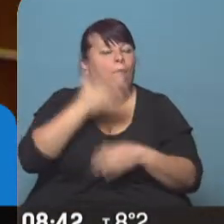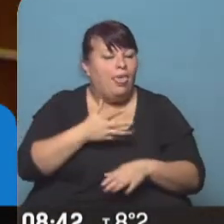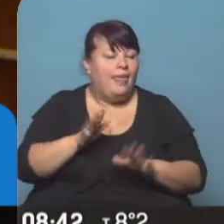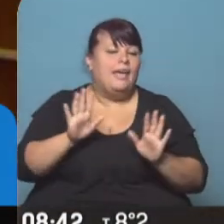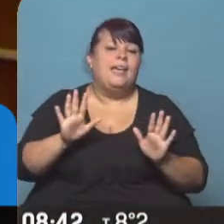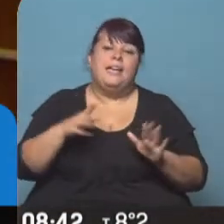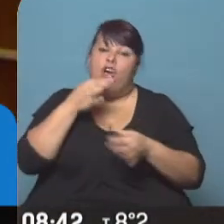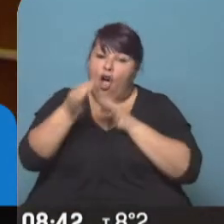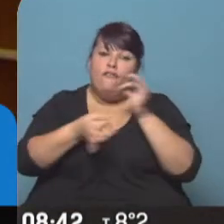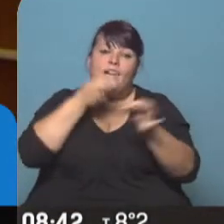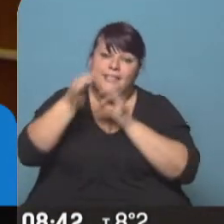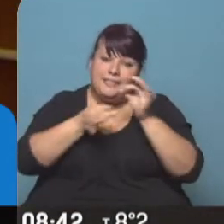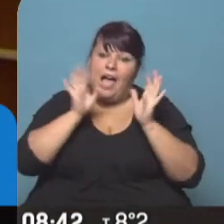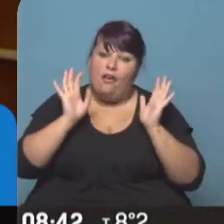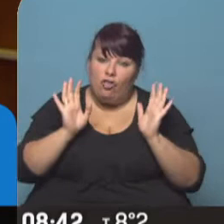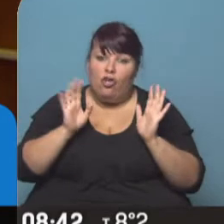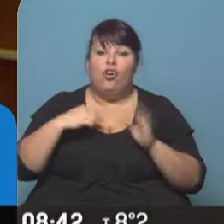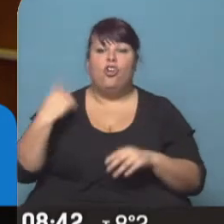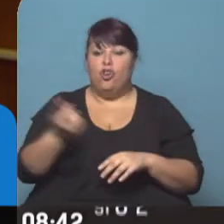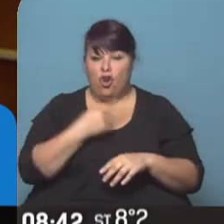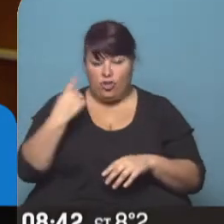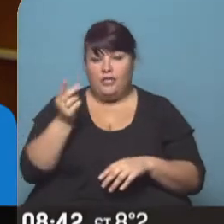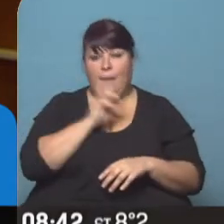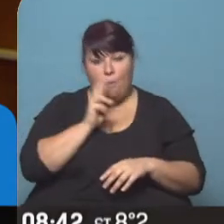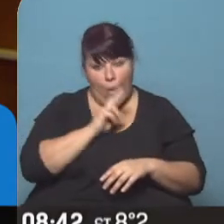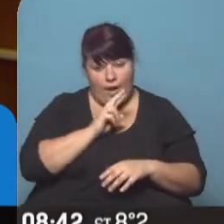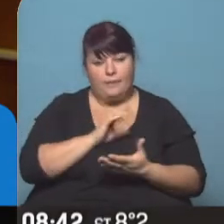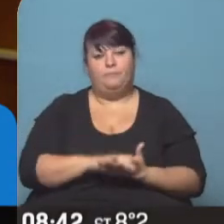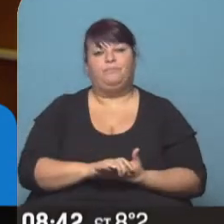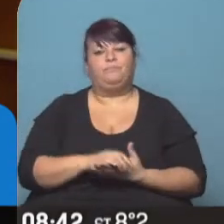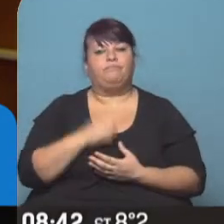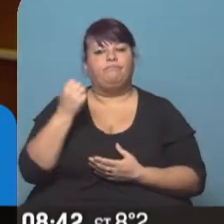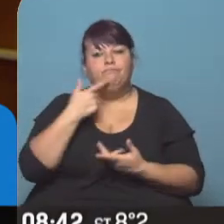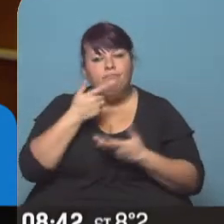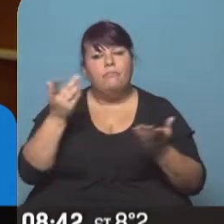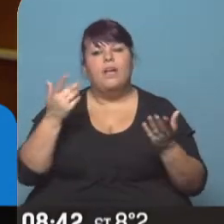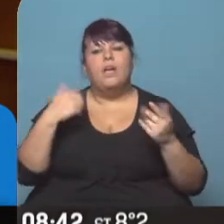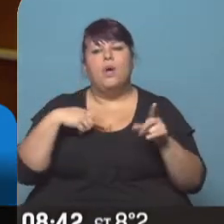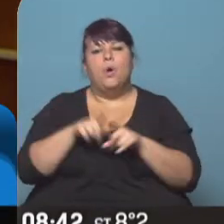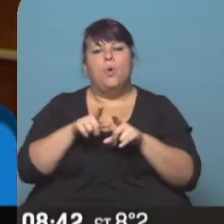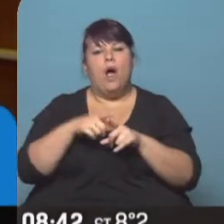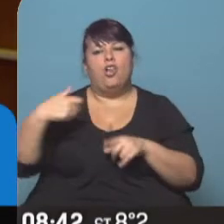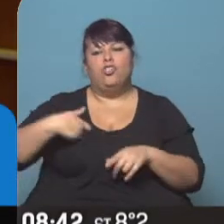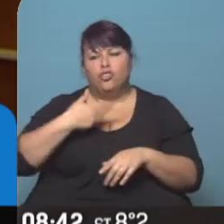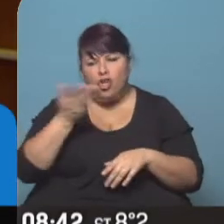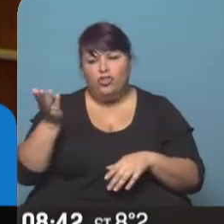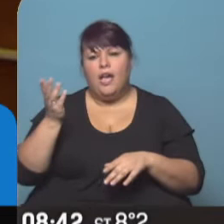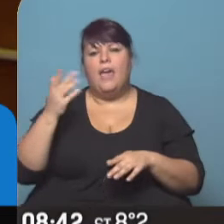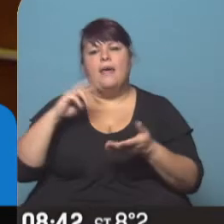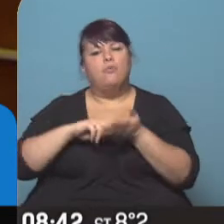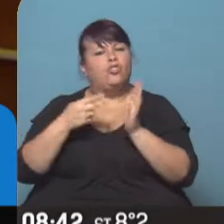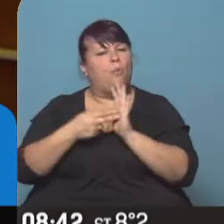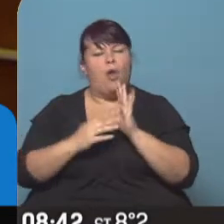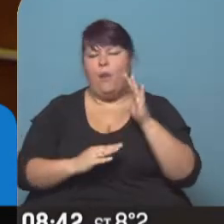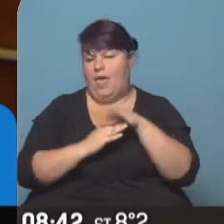Con mucho diálogo. Nosotras, las mujeres, queremos decir que tenemos una sociedad con muchísimos problemas